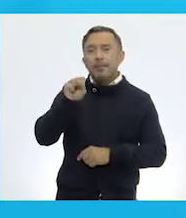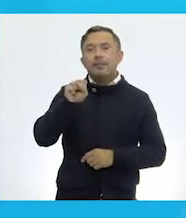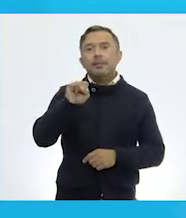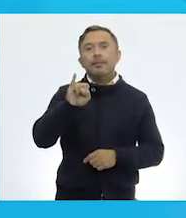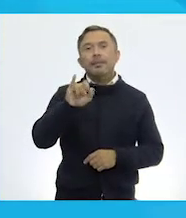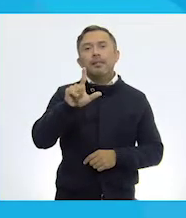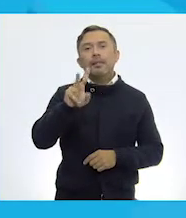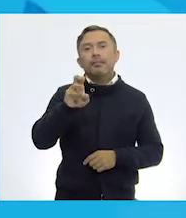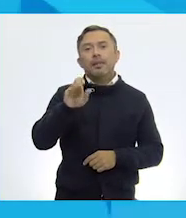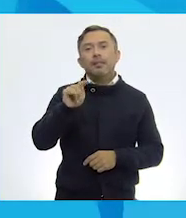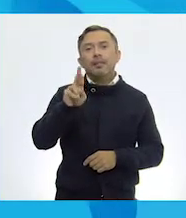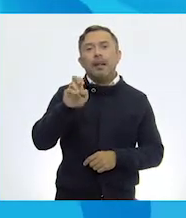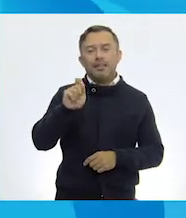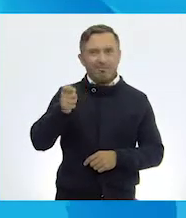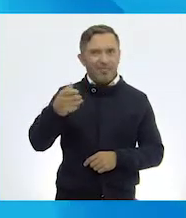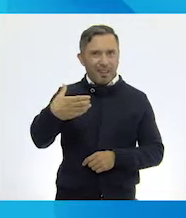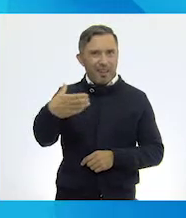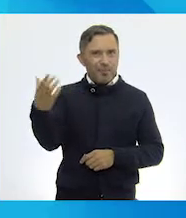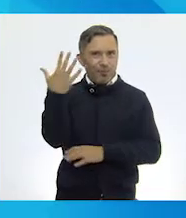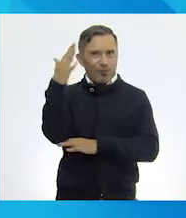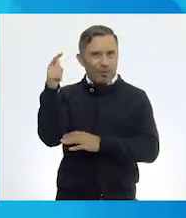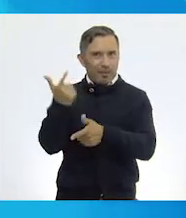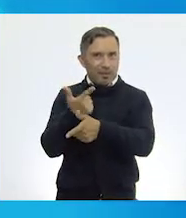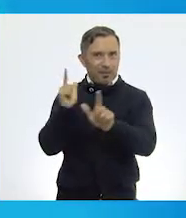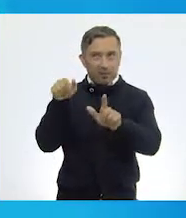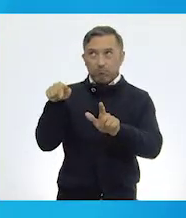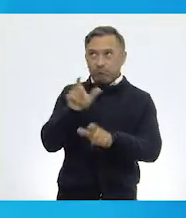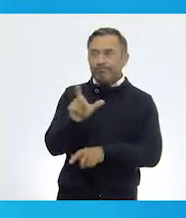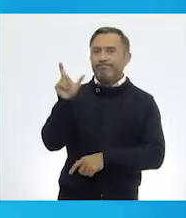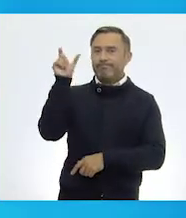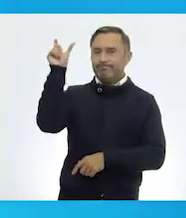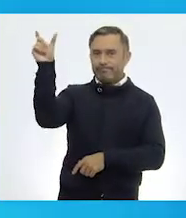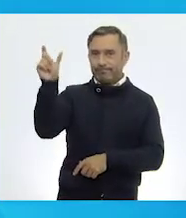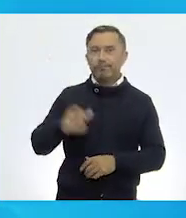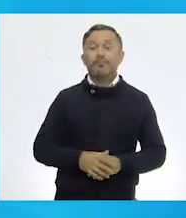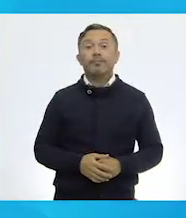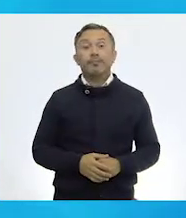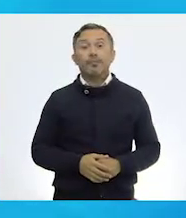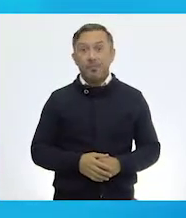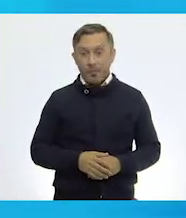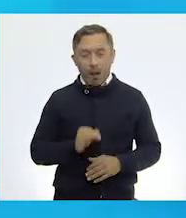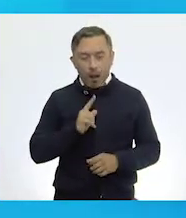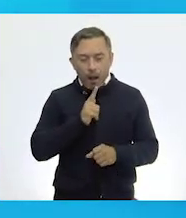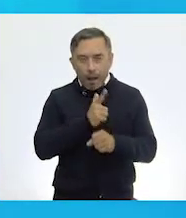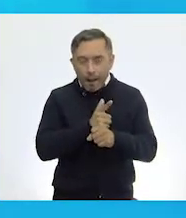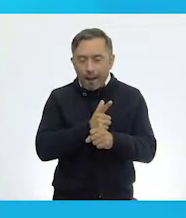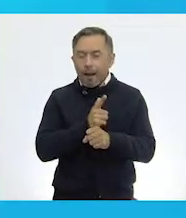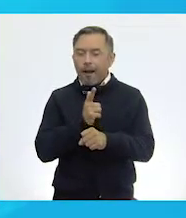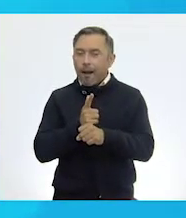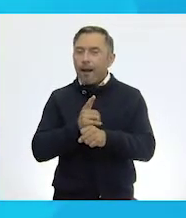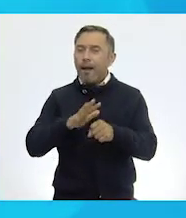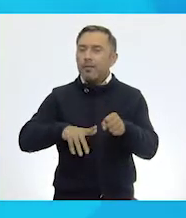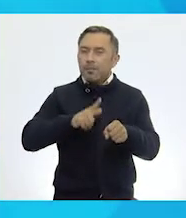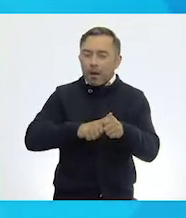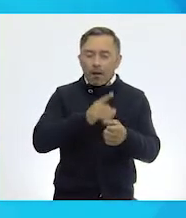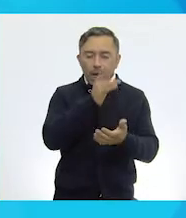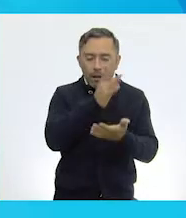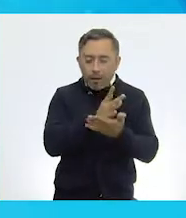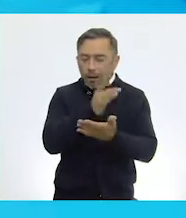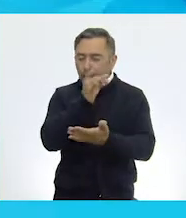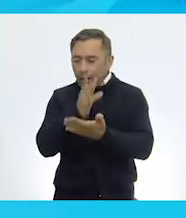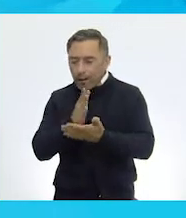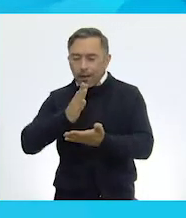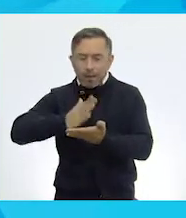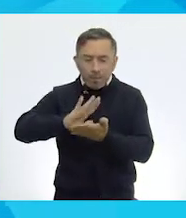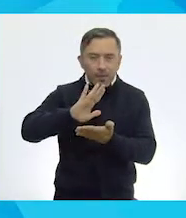Muy bien. Como pueden darse cuenta, podemos ir clasificando los animales si corresponde a